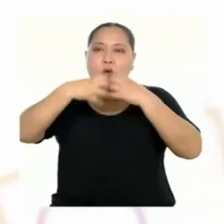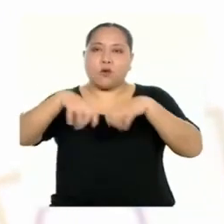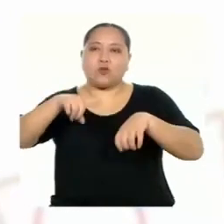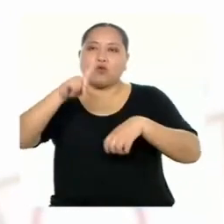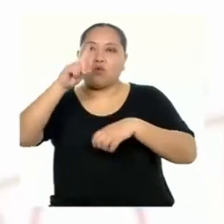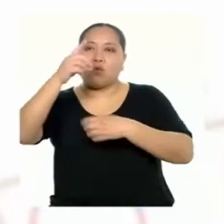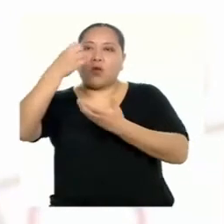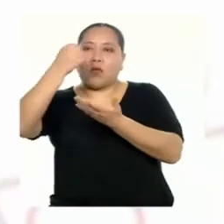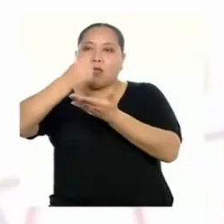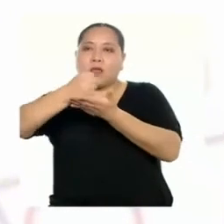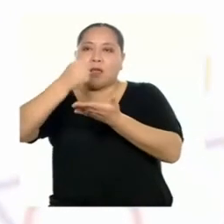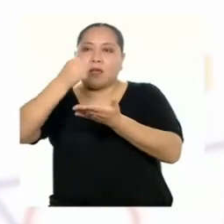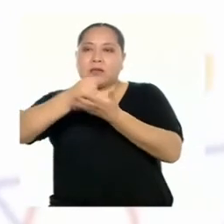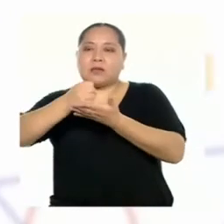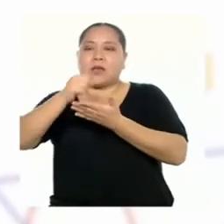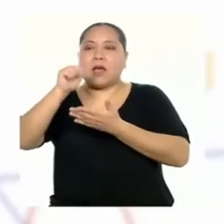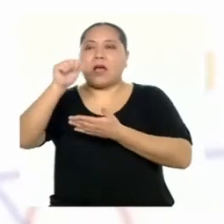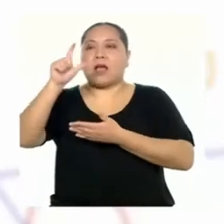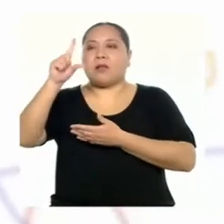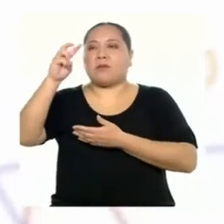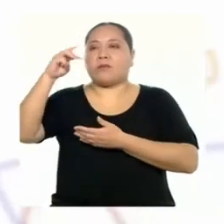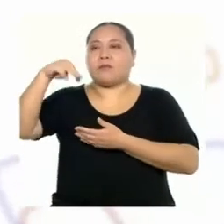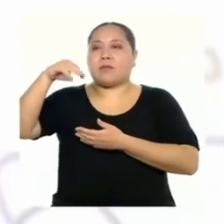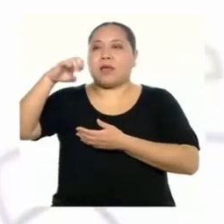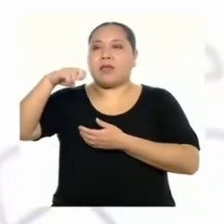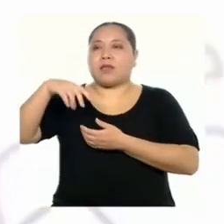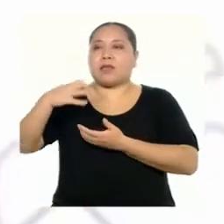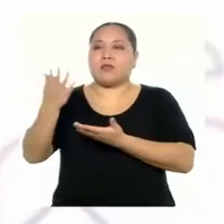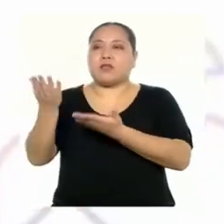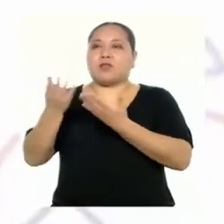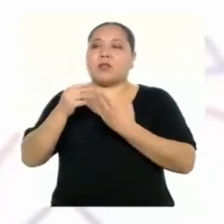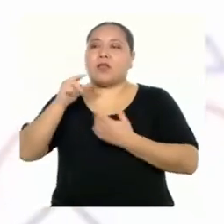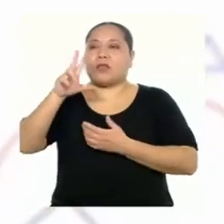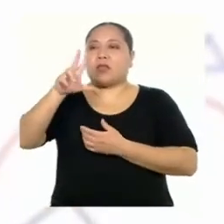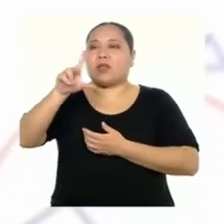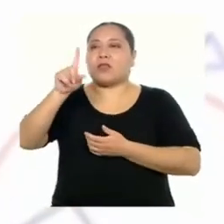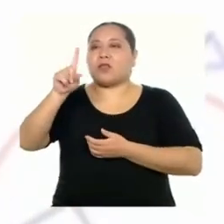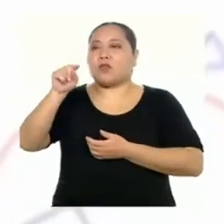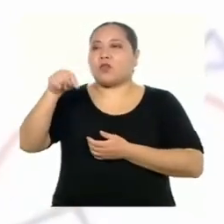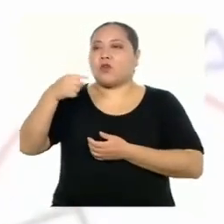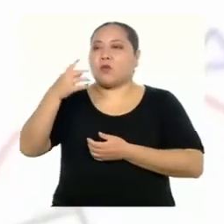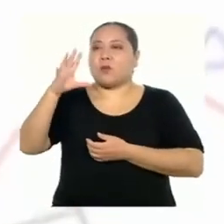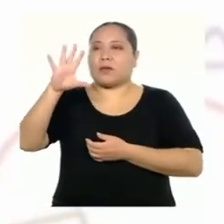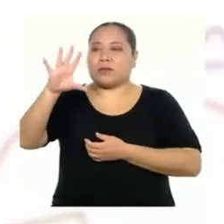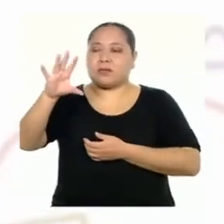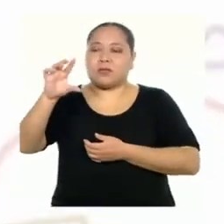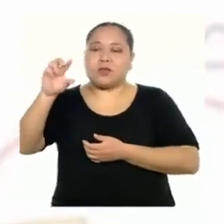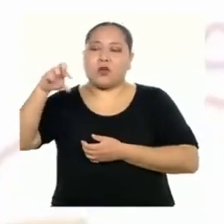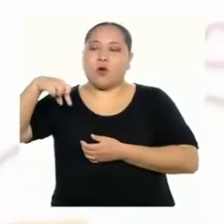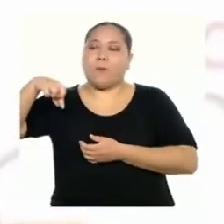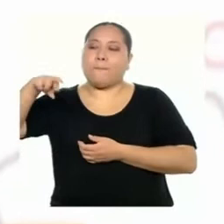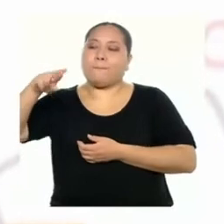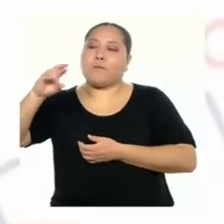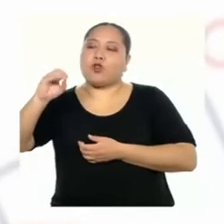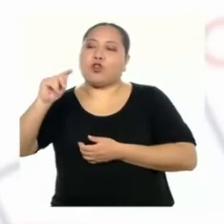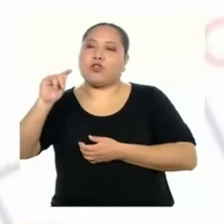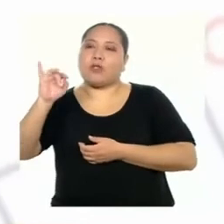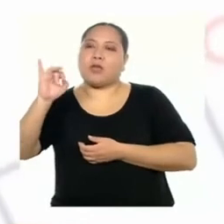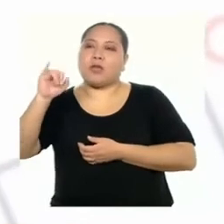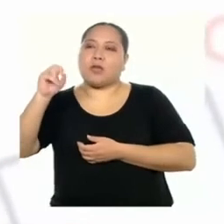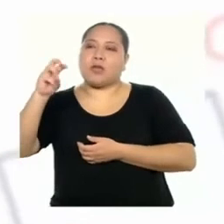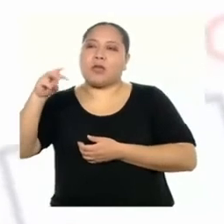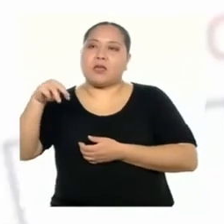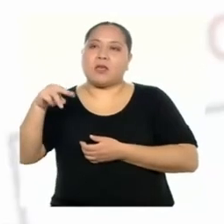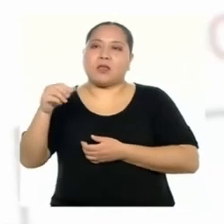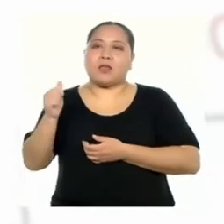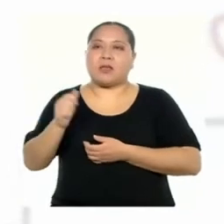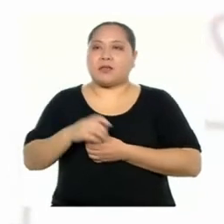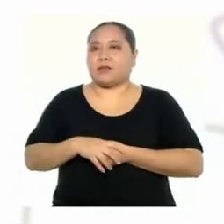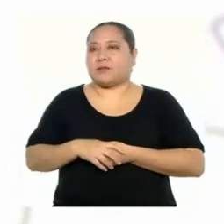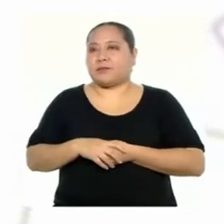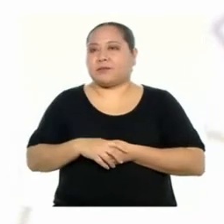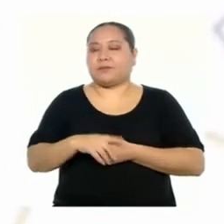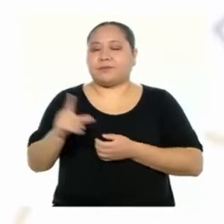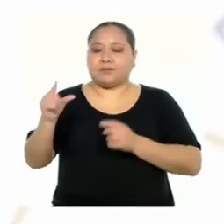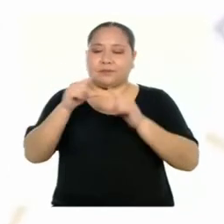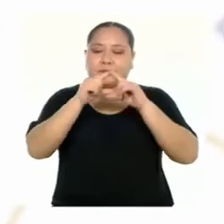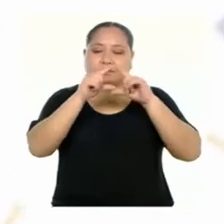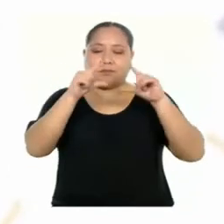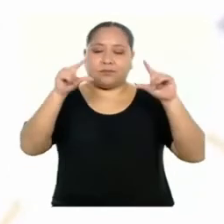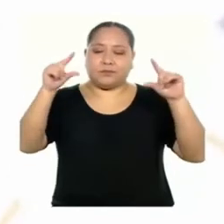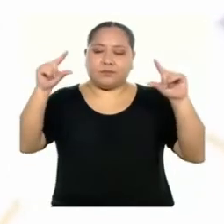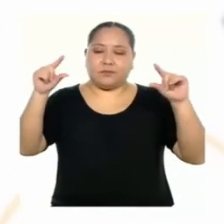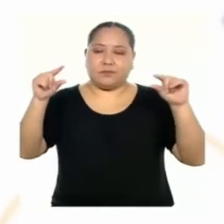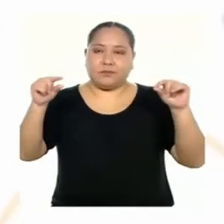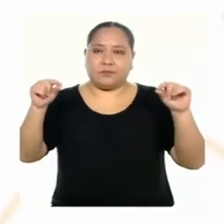taza de almendras nos aportan 31,5 gramos de proteínas. Por lo que la expresión